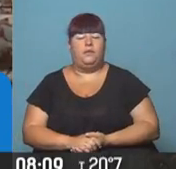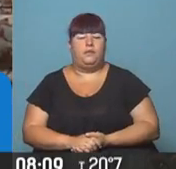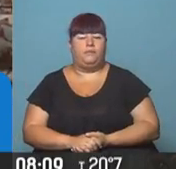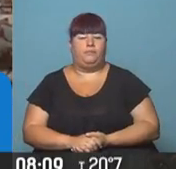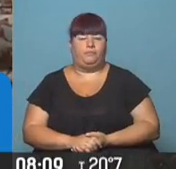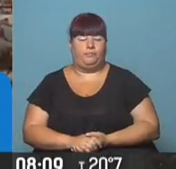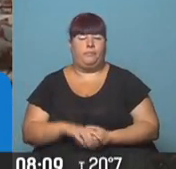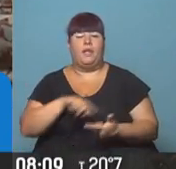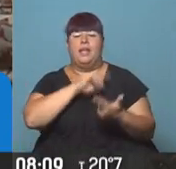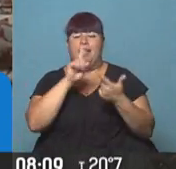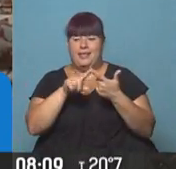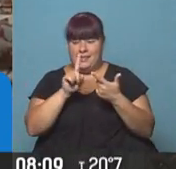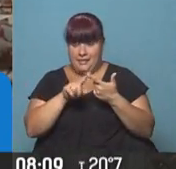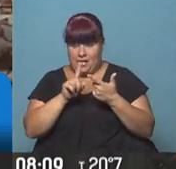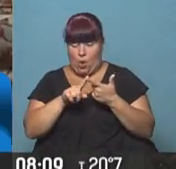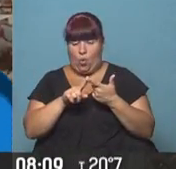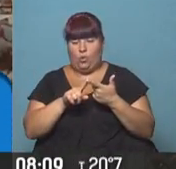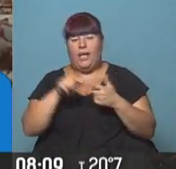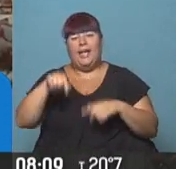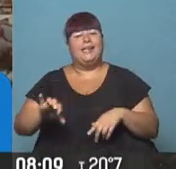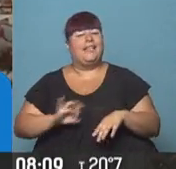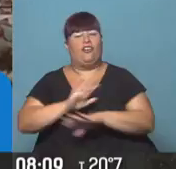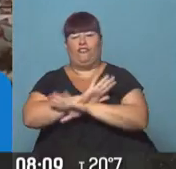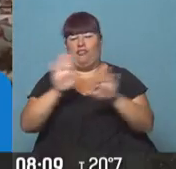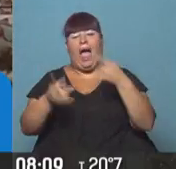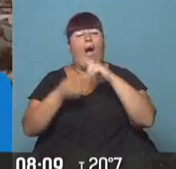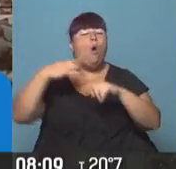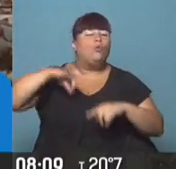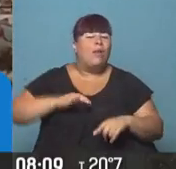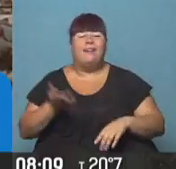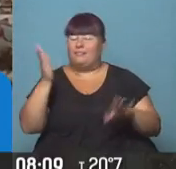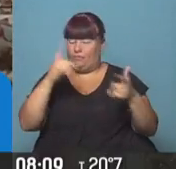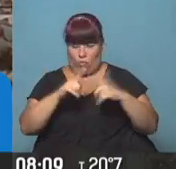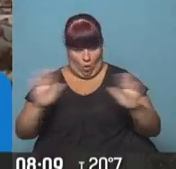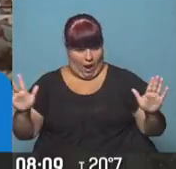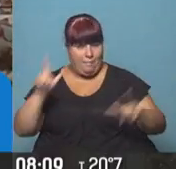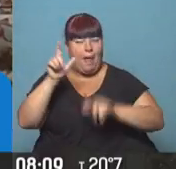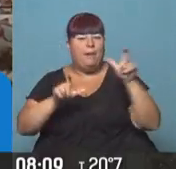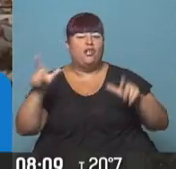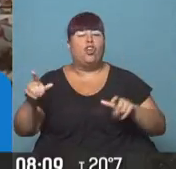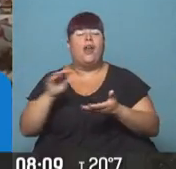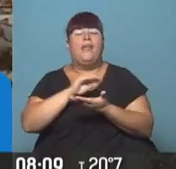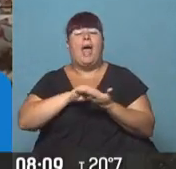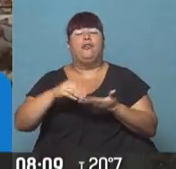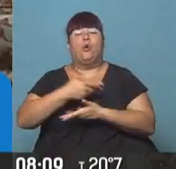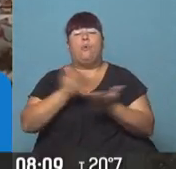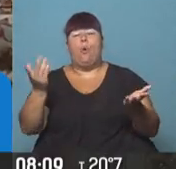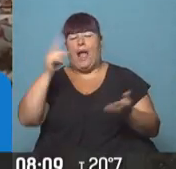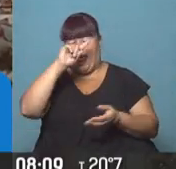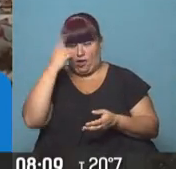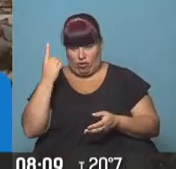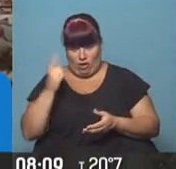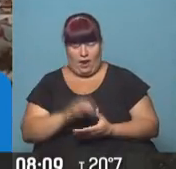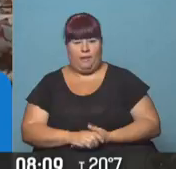La segunda medida es que este año no habrá paritarias para los funcionarios de la Administración Pública Nacional.